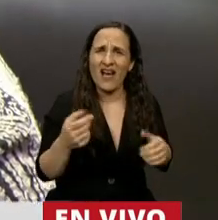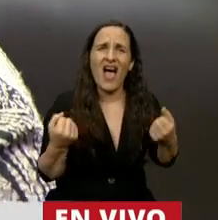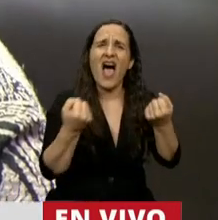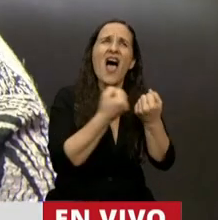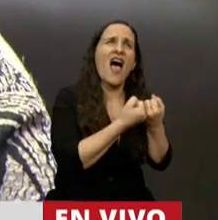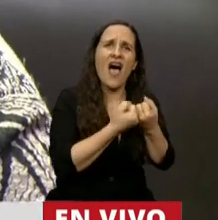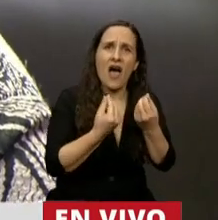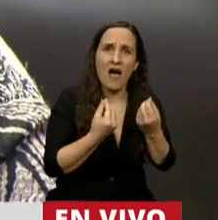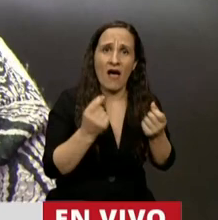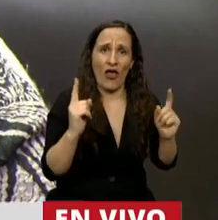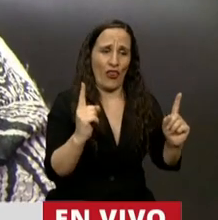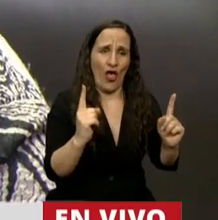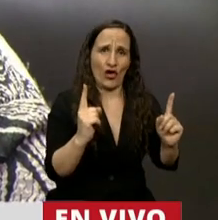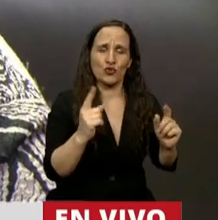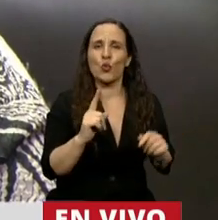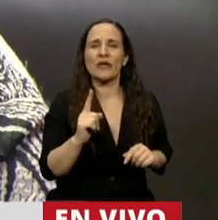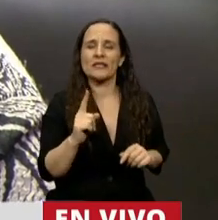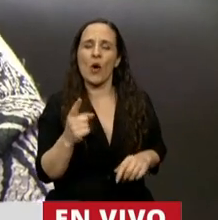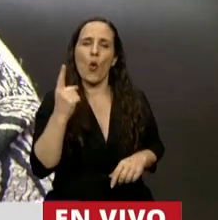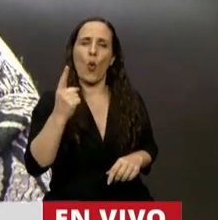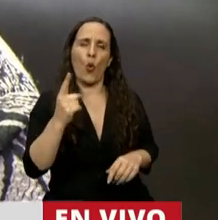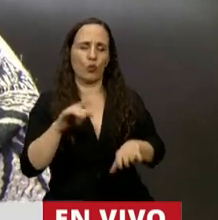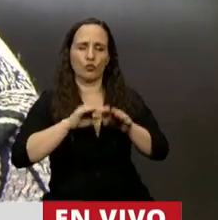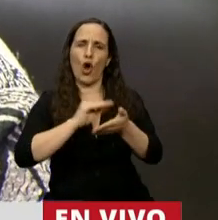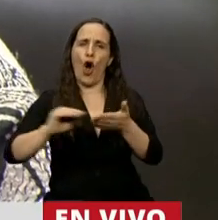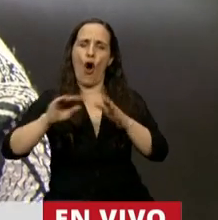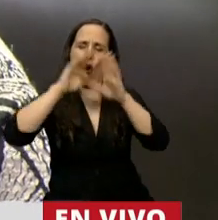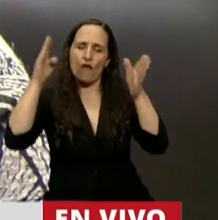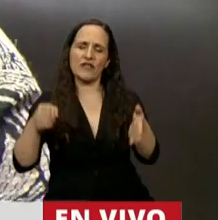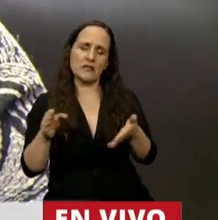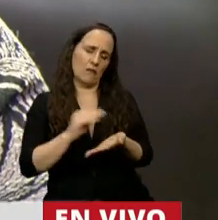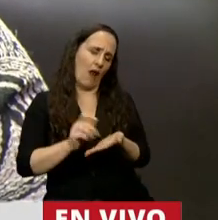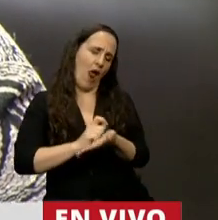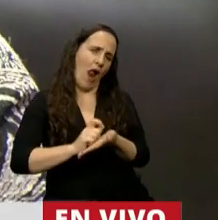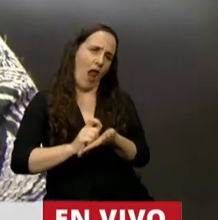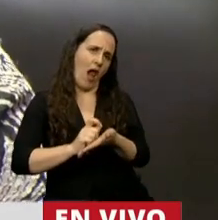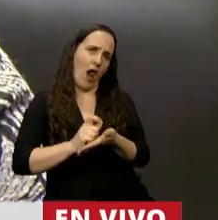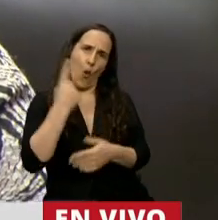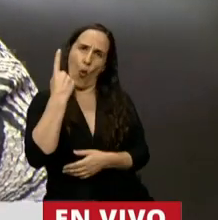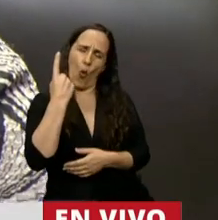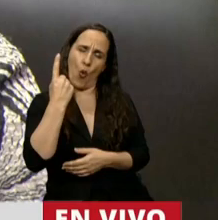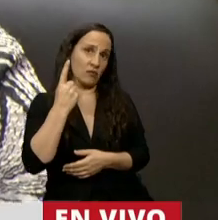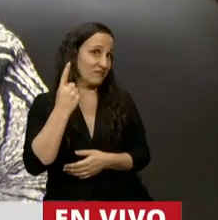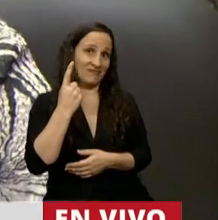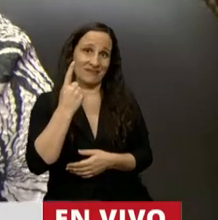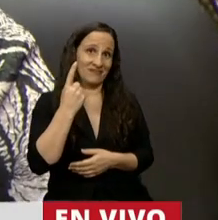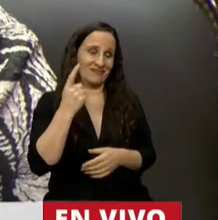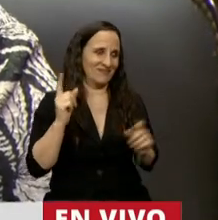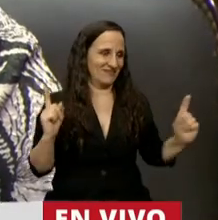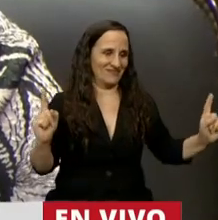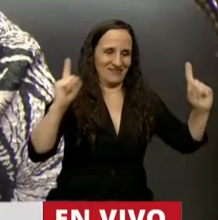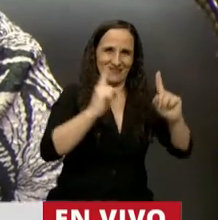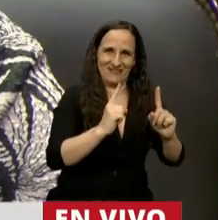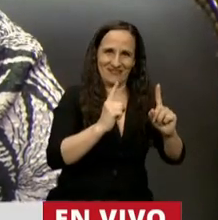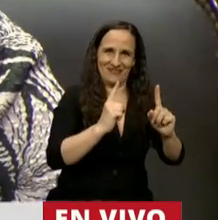de a dos, no un funcionario burocrático entre gallos y medias noches. Así se fija el monto